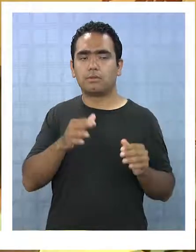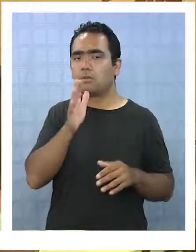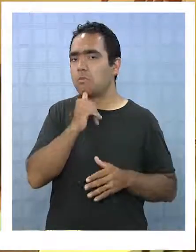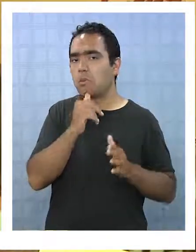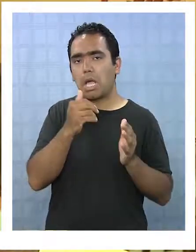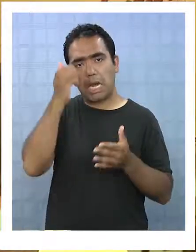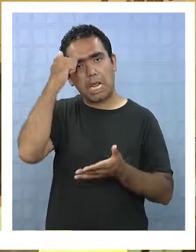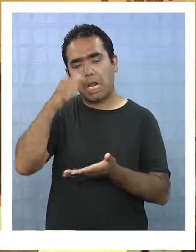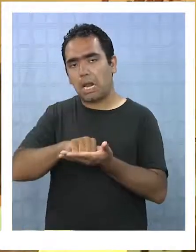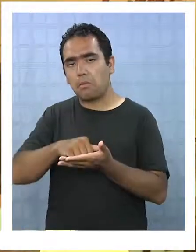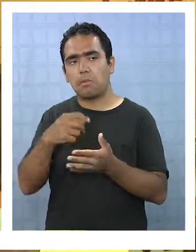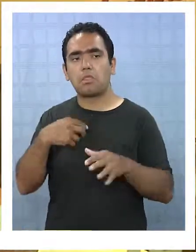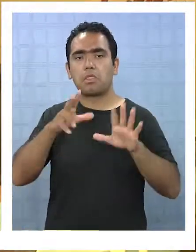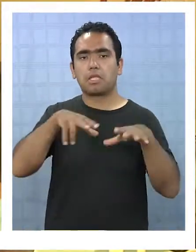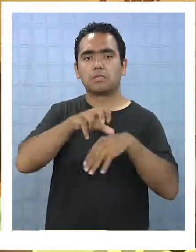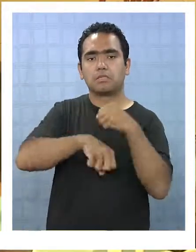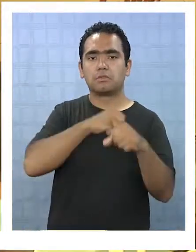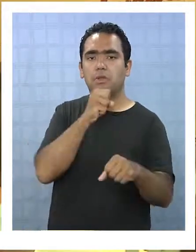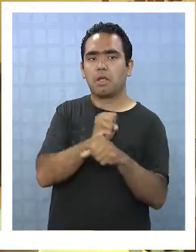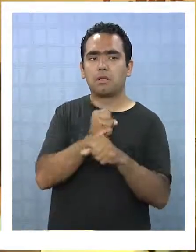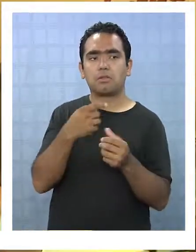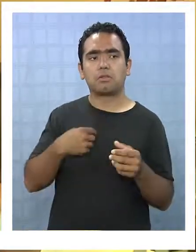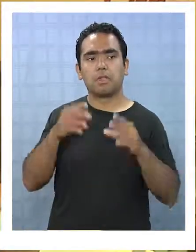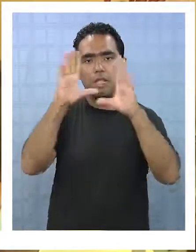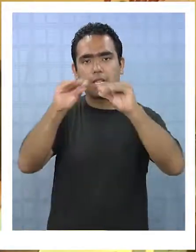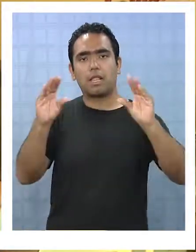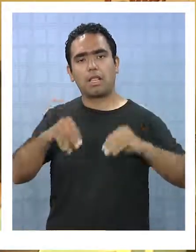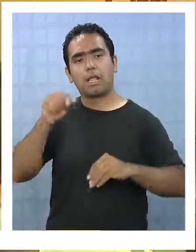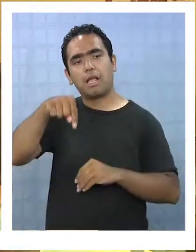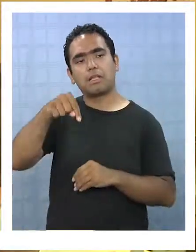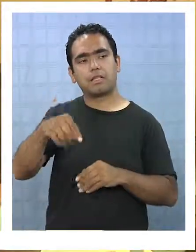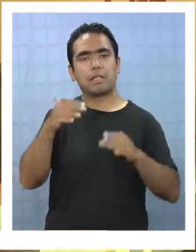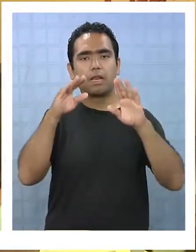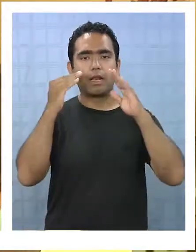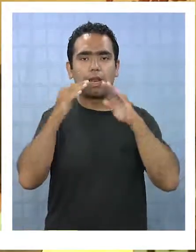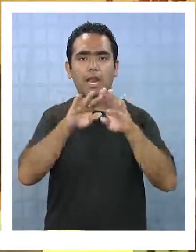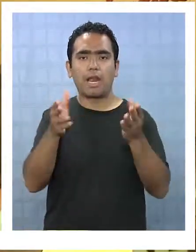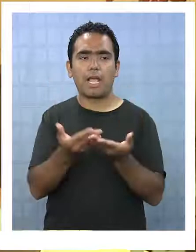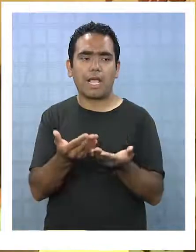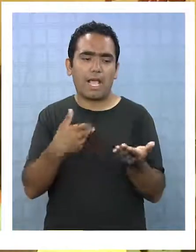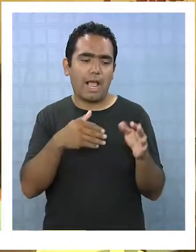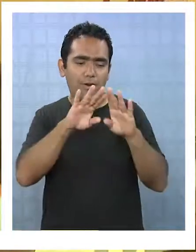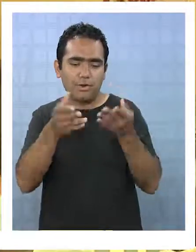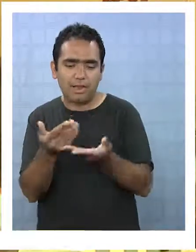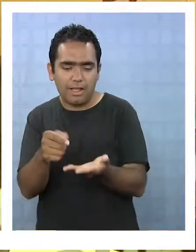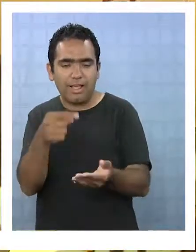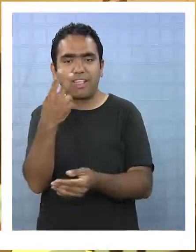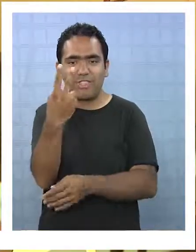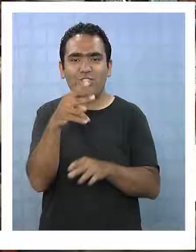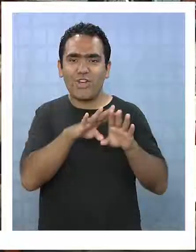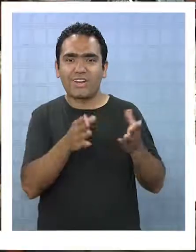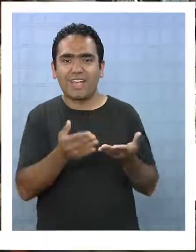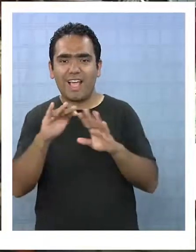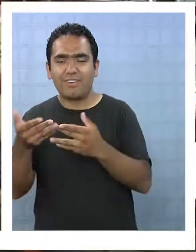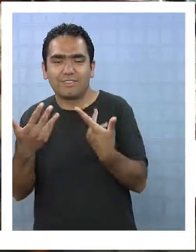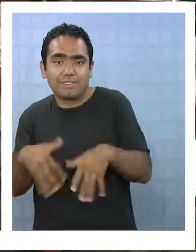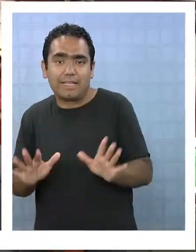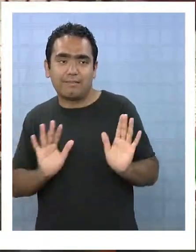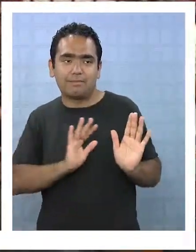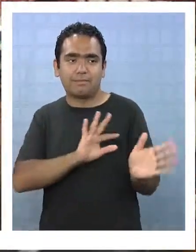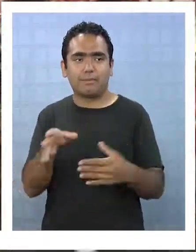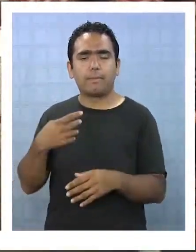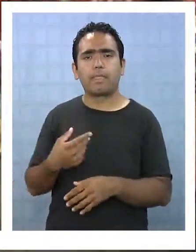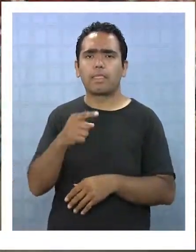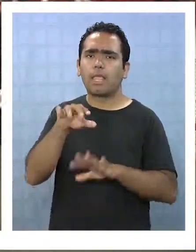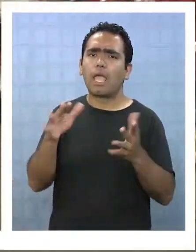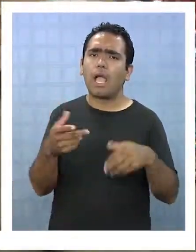tengo reclamos, tengo 18 años y gracias a Dios que en Navidad esto se me llena de regalos. Ya llego todo ya. ¿Y cómo está la demanda ahora con el